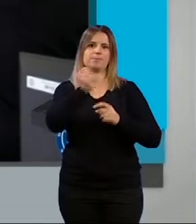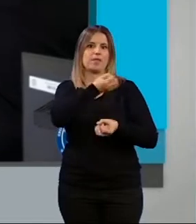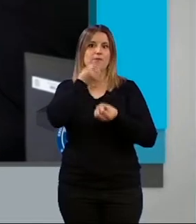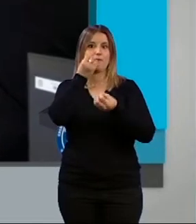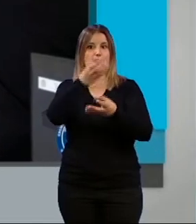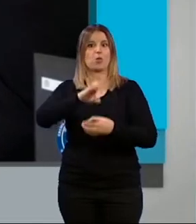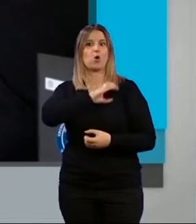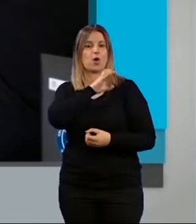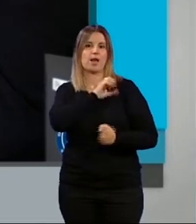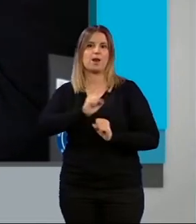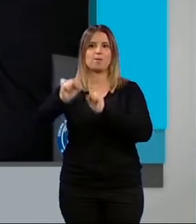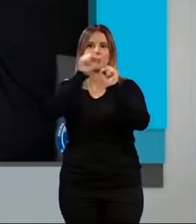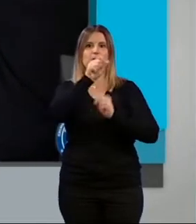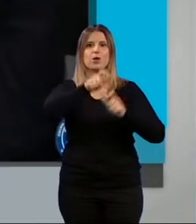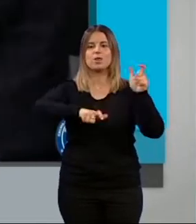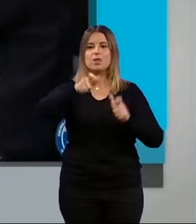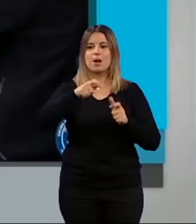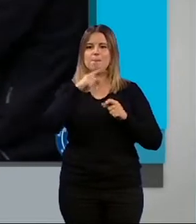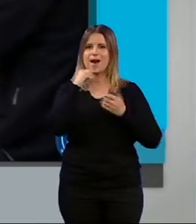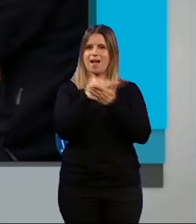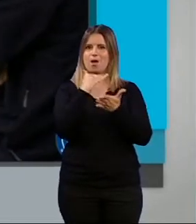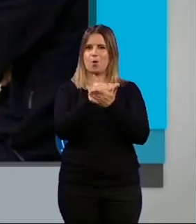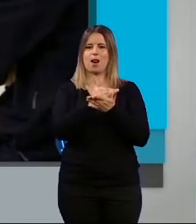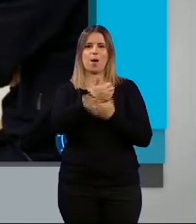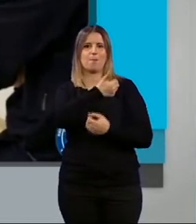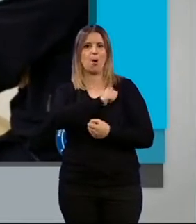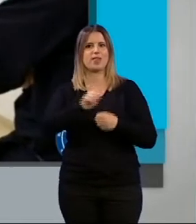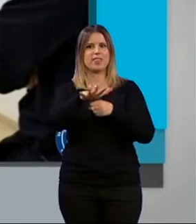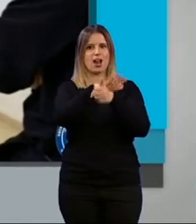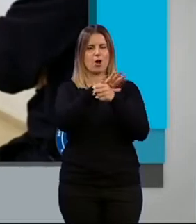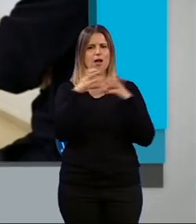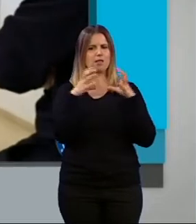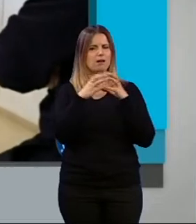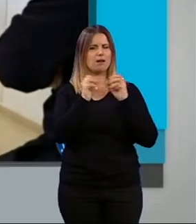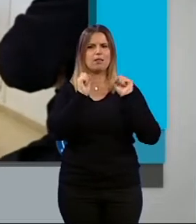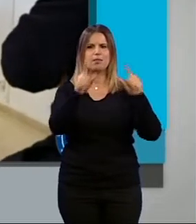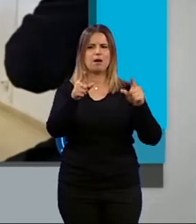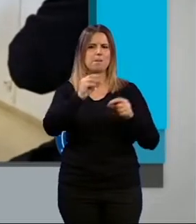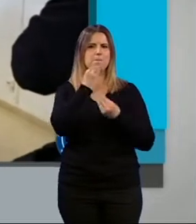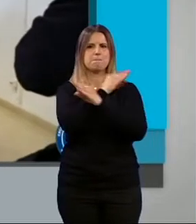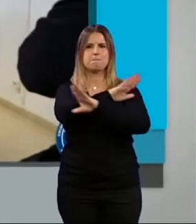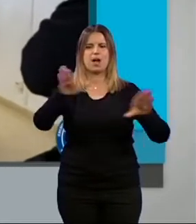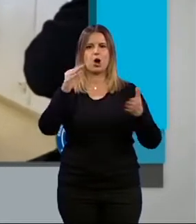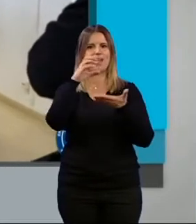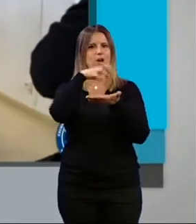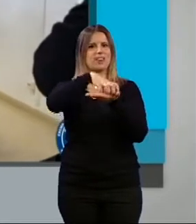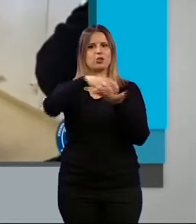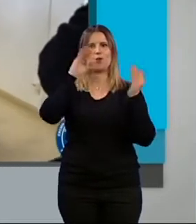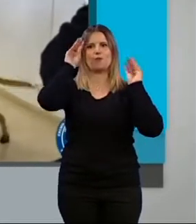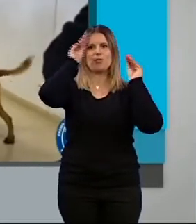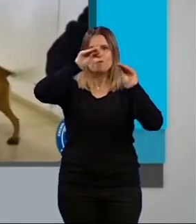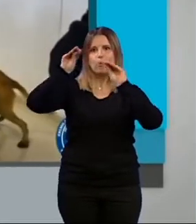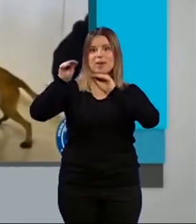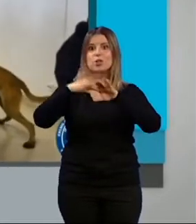el concejal de Protección Ciudadana a la Escuela de la Policía Local de Granada en uno de los mejores centros de formación de España.